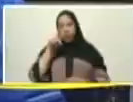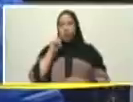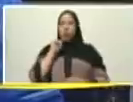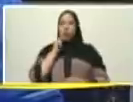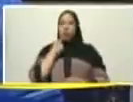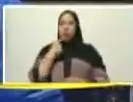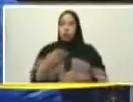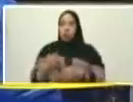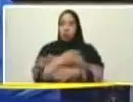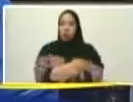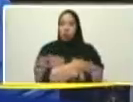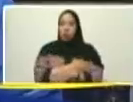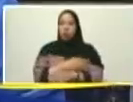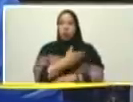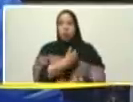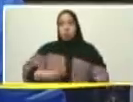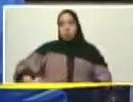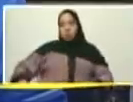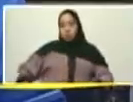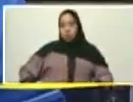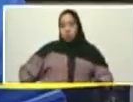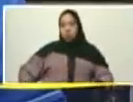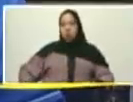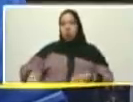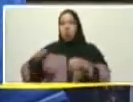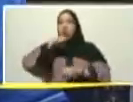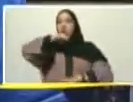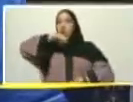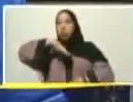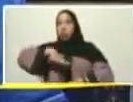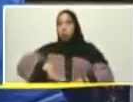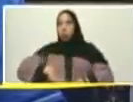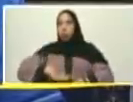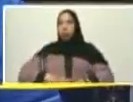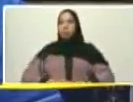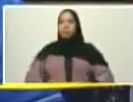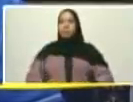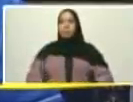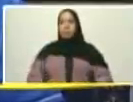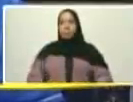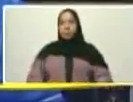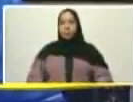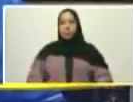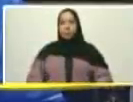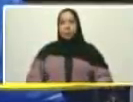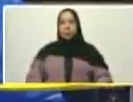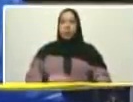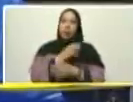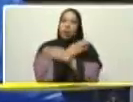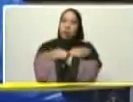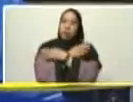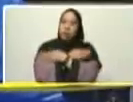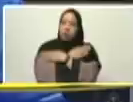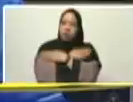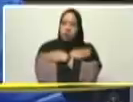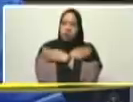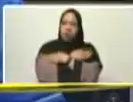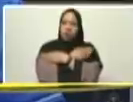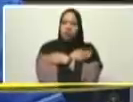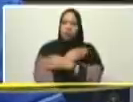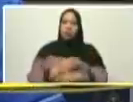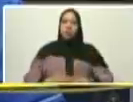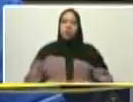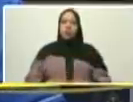como dijo Alexander, presidente del Centro Nacional de la Historia, profesor Alexander Torres, lo felicito por su